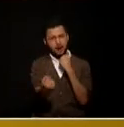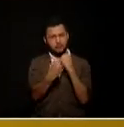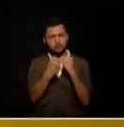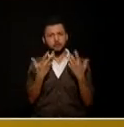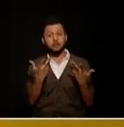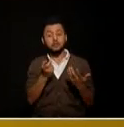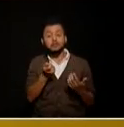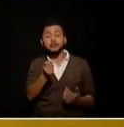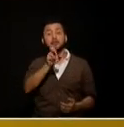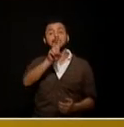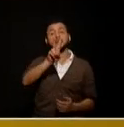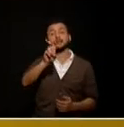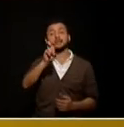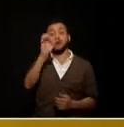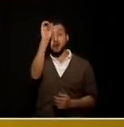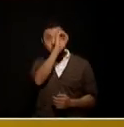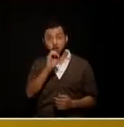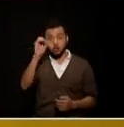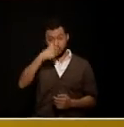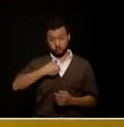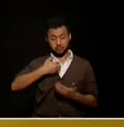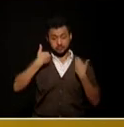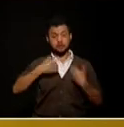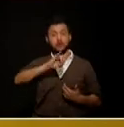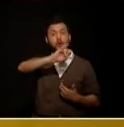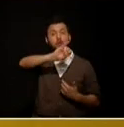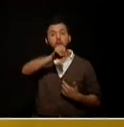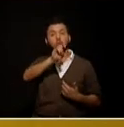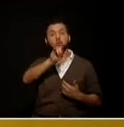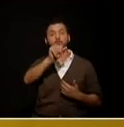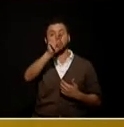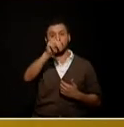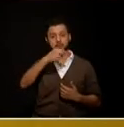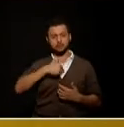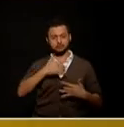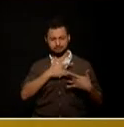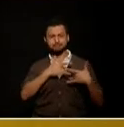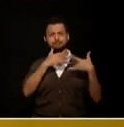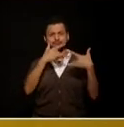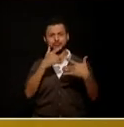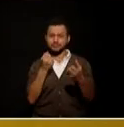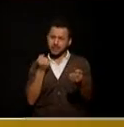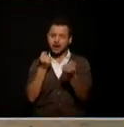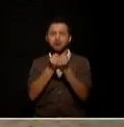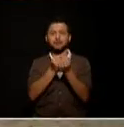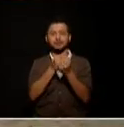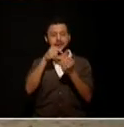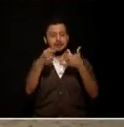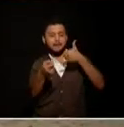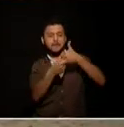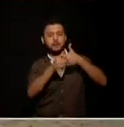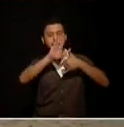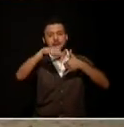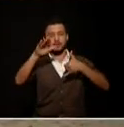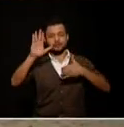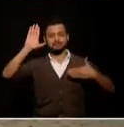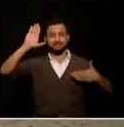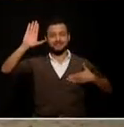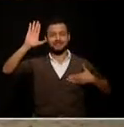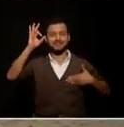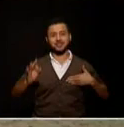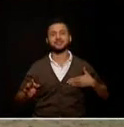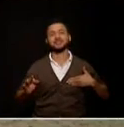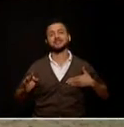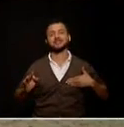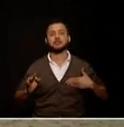octubre porque juan camilo restrepo va a devolverle la transparencia al departamento de antioquia muy bien muchas gracias cerramos esta ronda